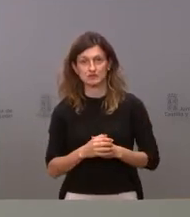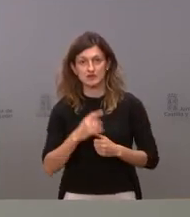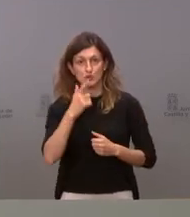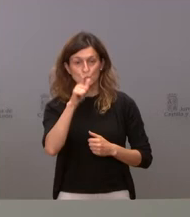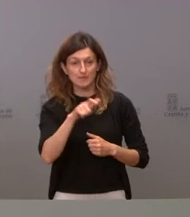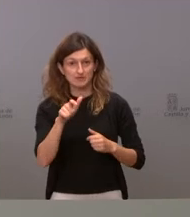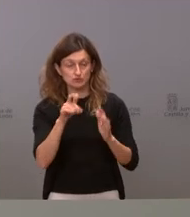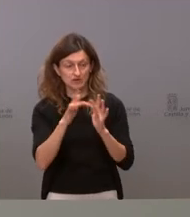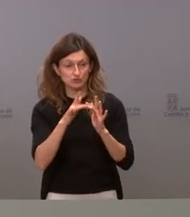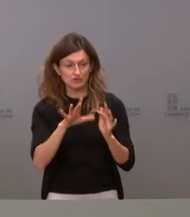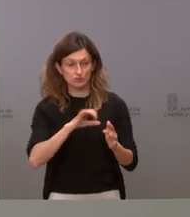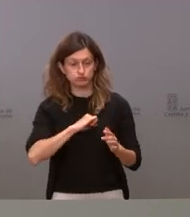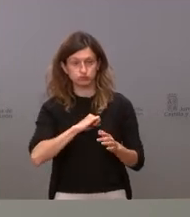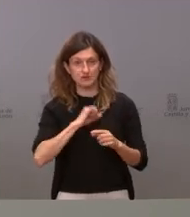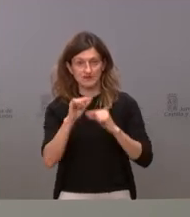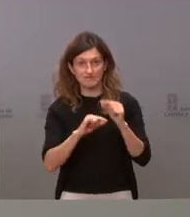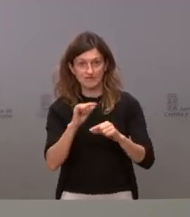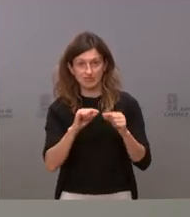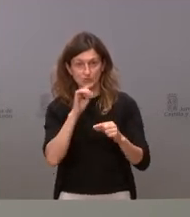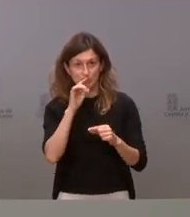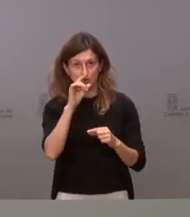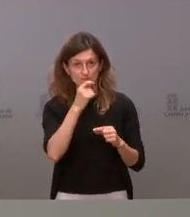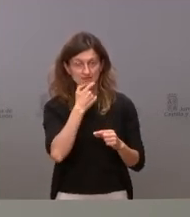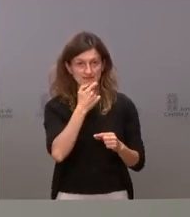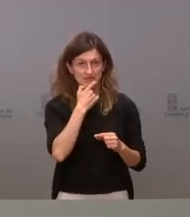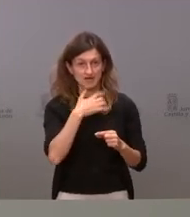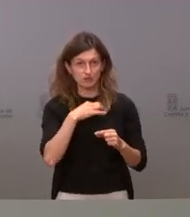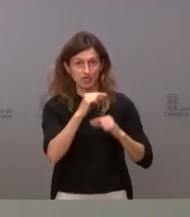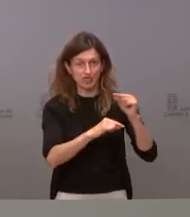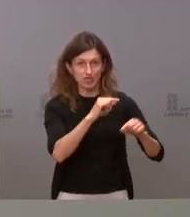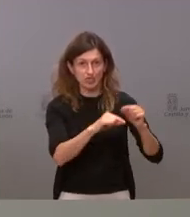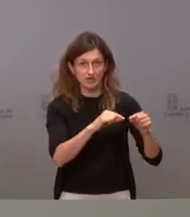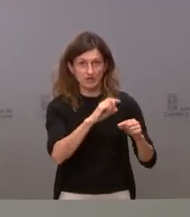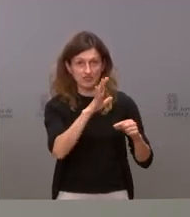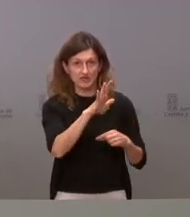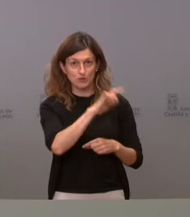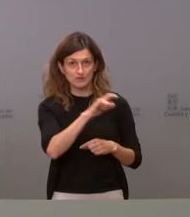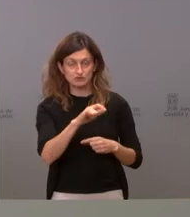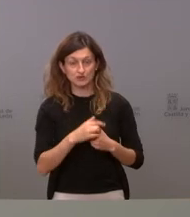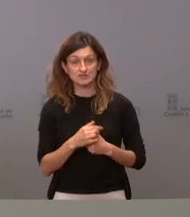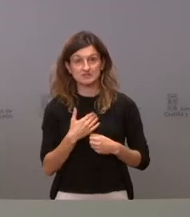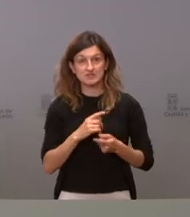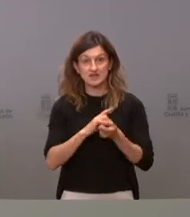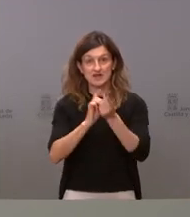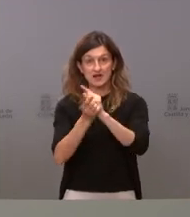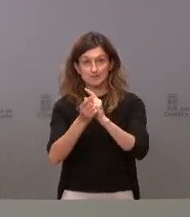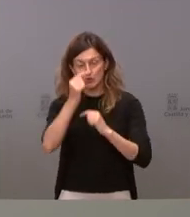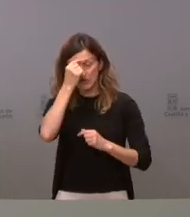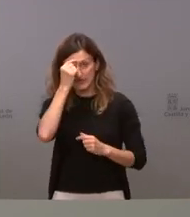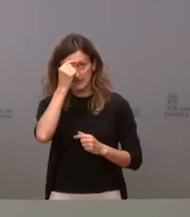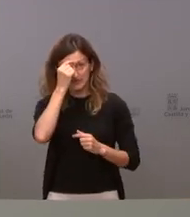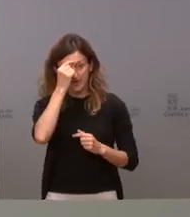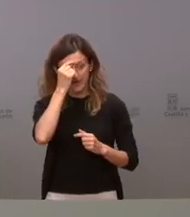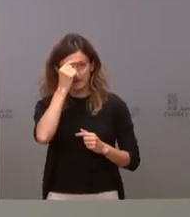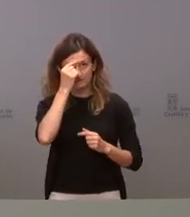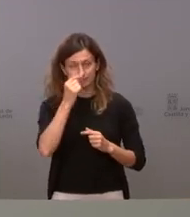persona que tiene la infección por cepa británica puede llegar a contagiar a otras 5 y sin embargo la contagiosidad de